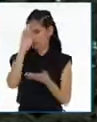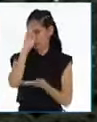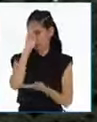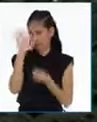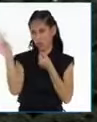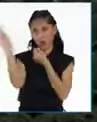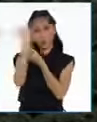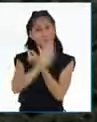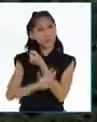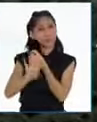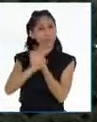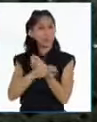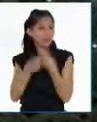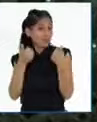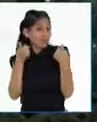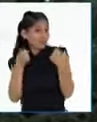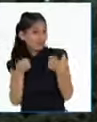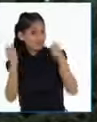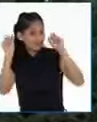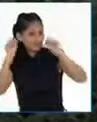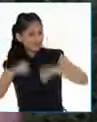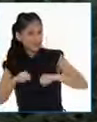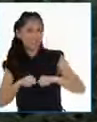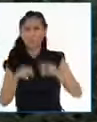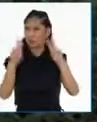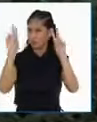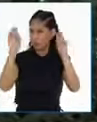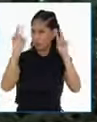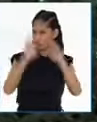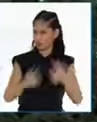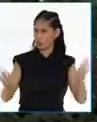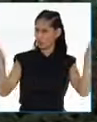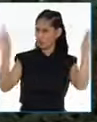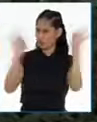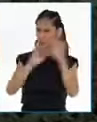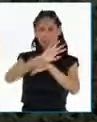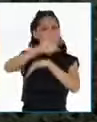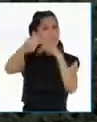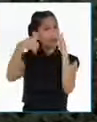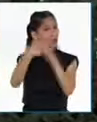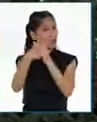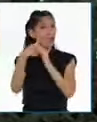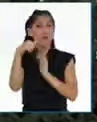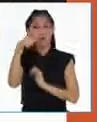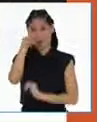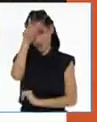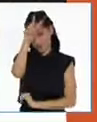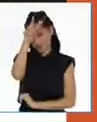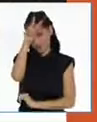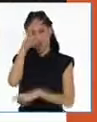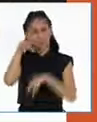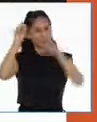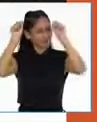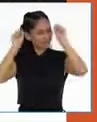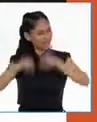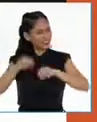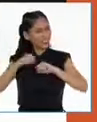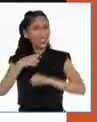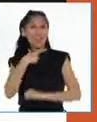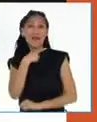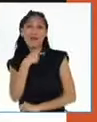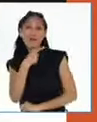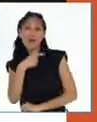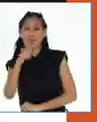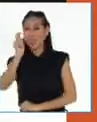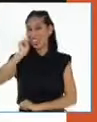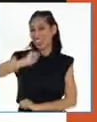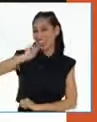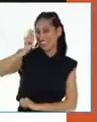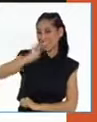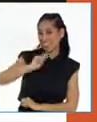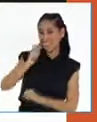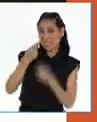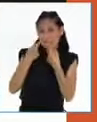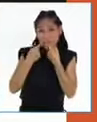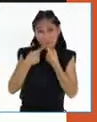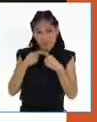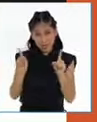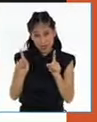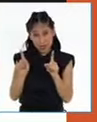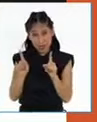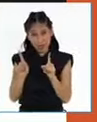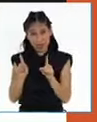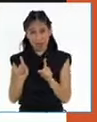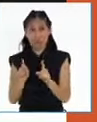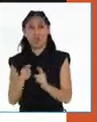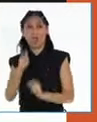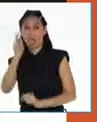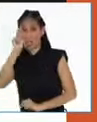en temas que son necesidades de todo el país. ¡Claro! Ya entendí. A mí me gusta el helado, pero eso no es algo que sea